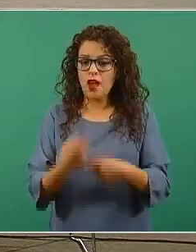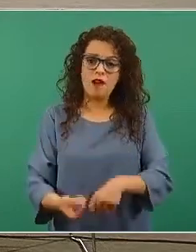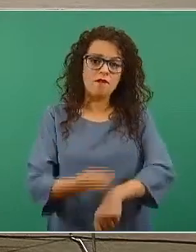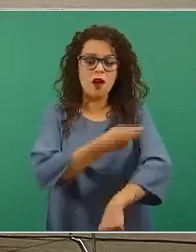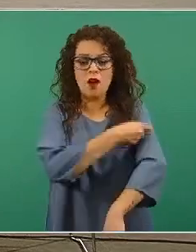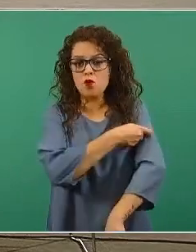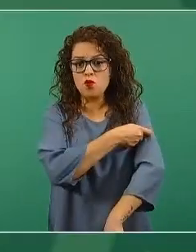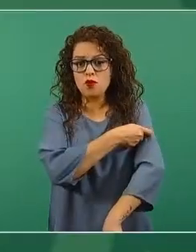cuando nos toque.